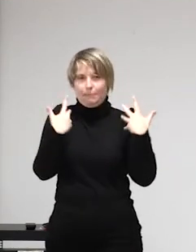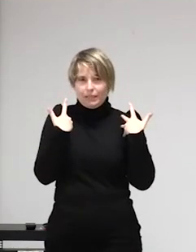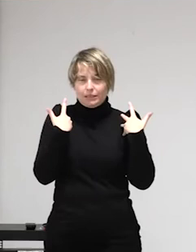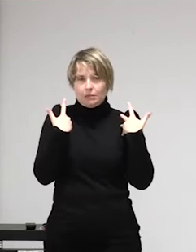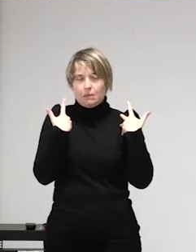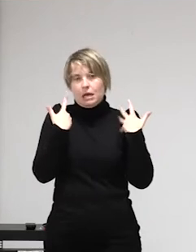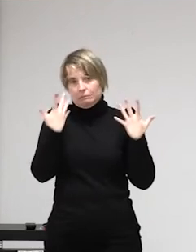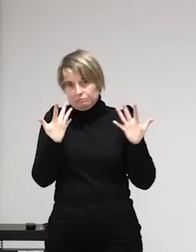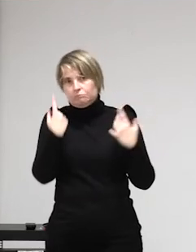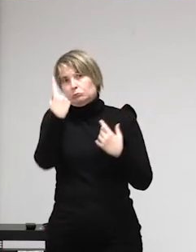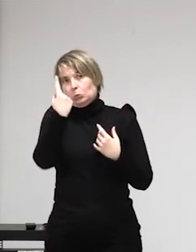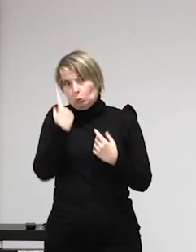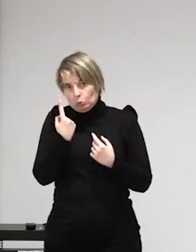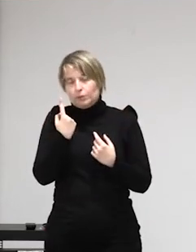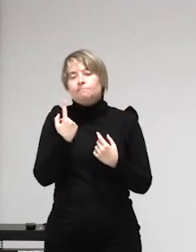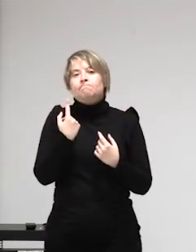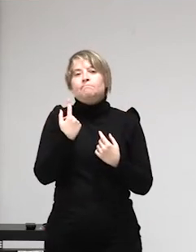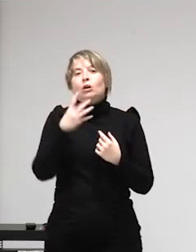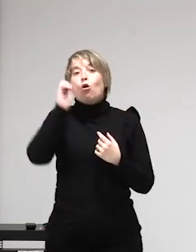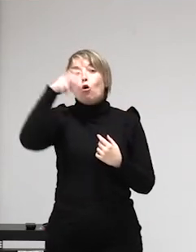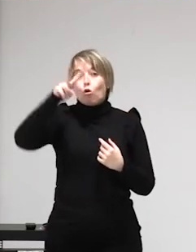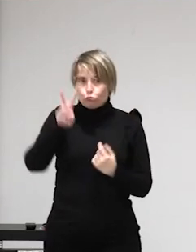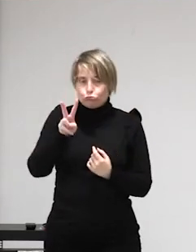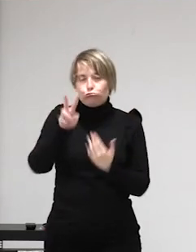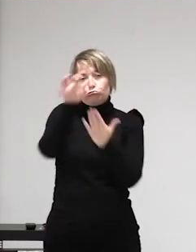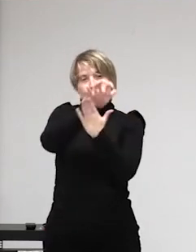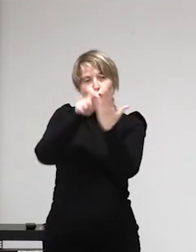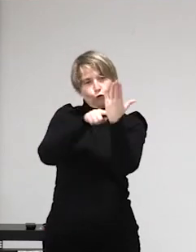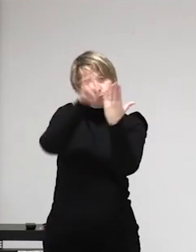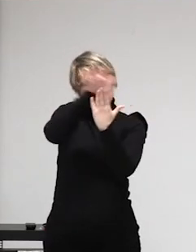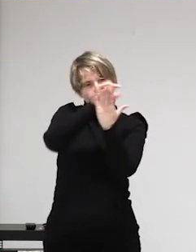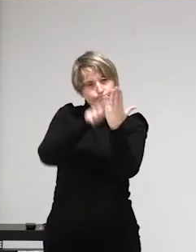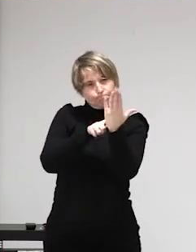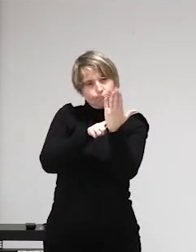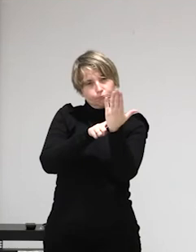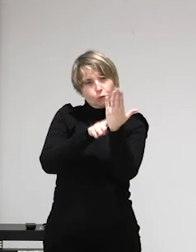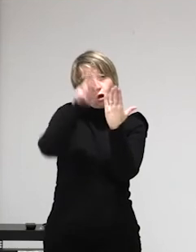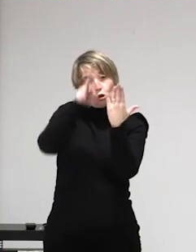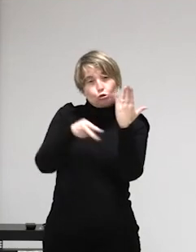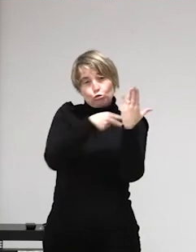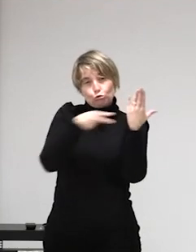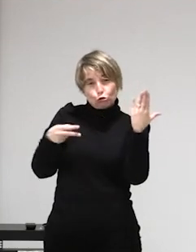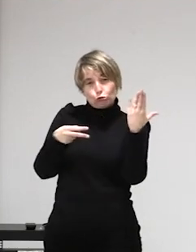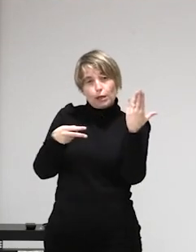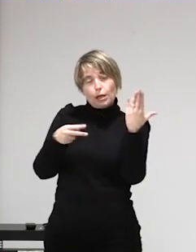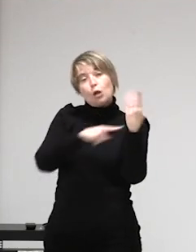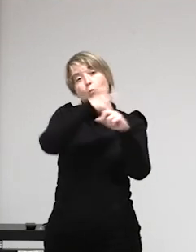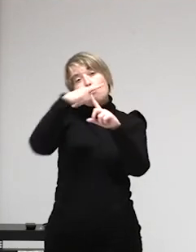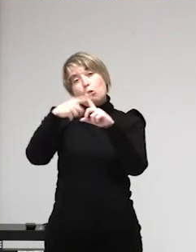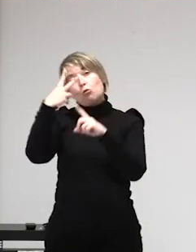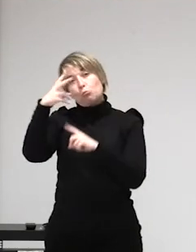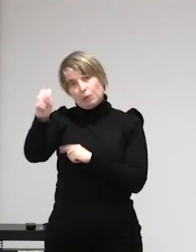sino que las relaciones causales son otras y que el análisis bueno debería ser un poco más ajustado